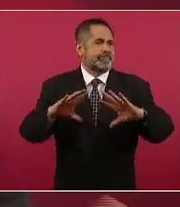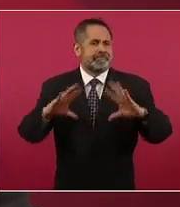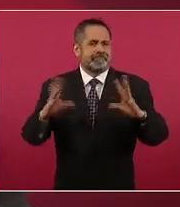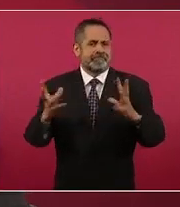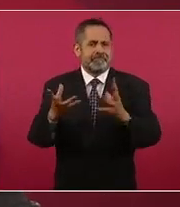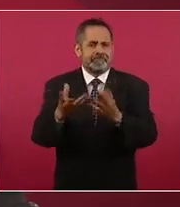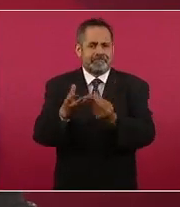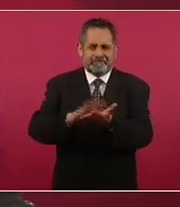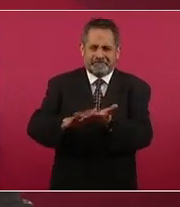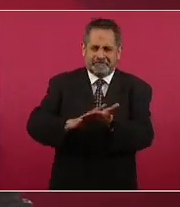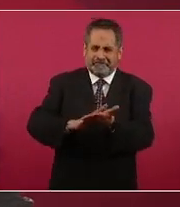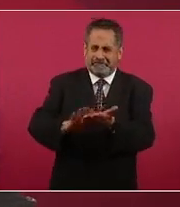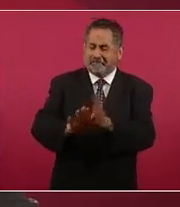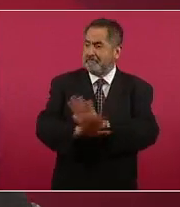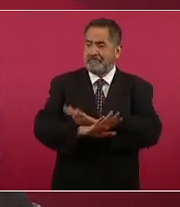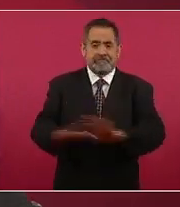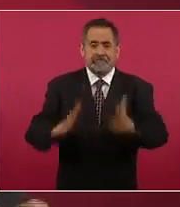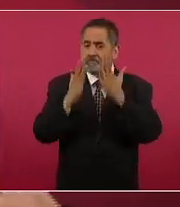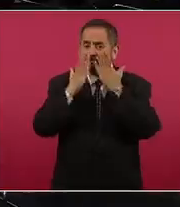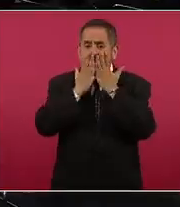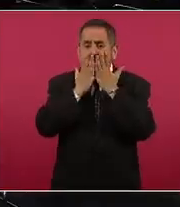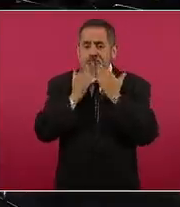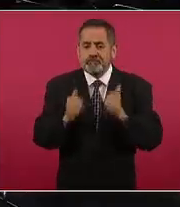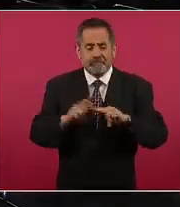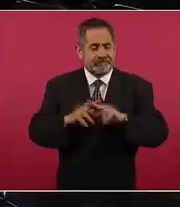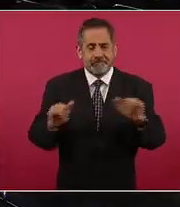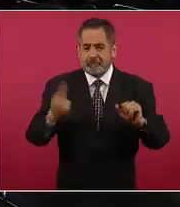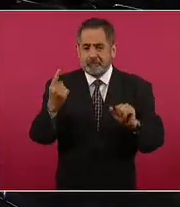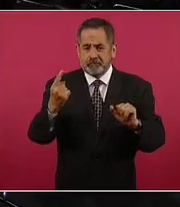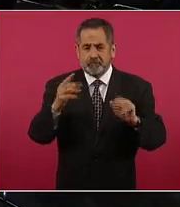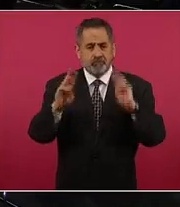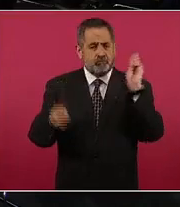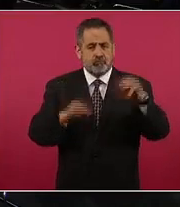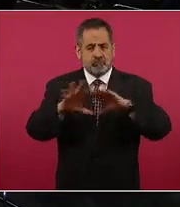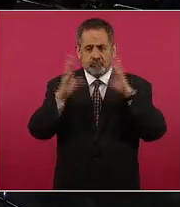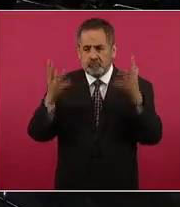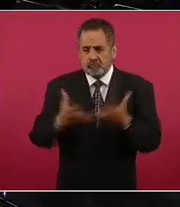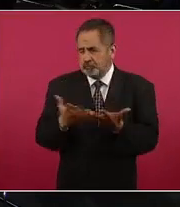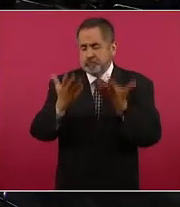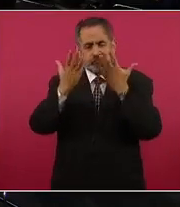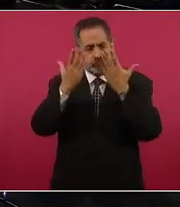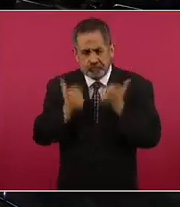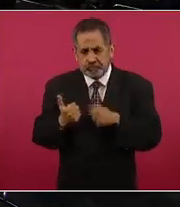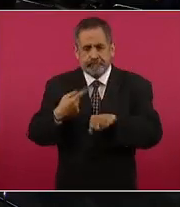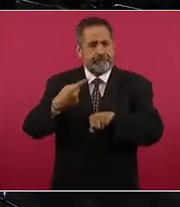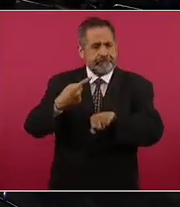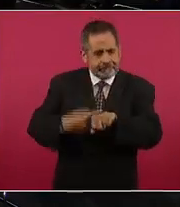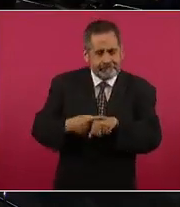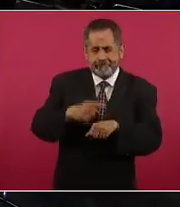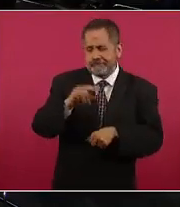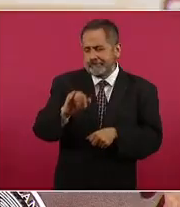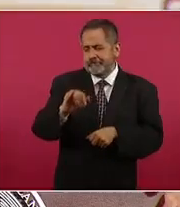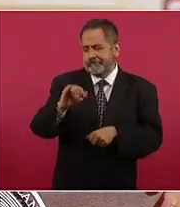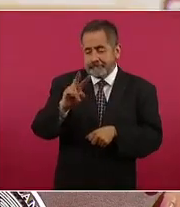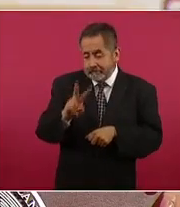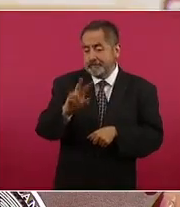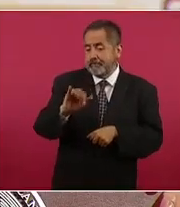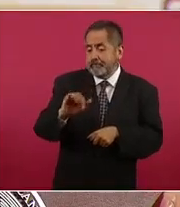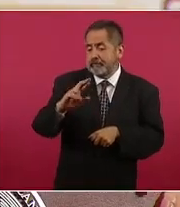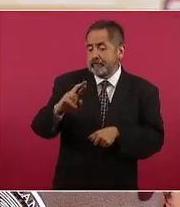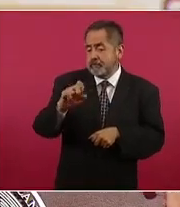de la faz de la tierra por la acción de la salud pública. Vacunación, vigilancia epidemiológica,